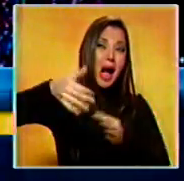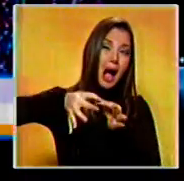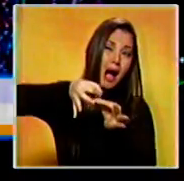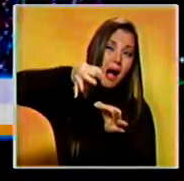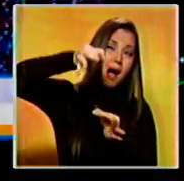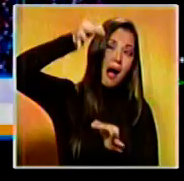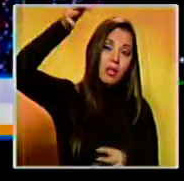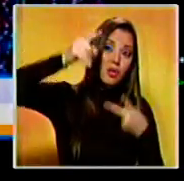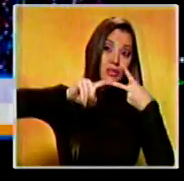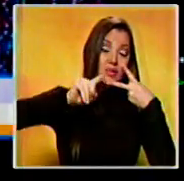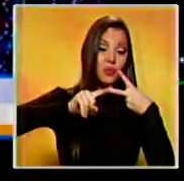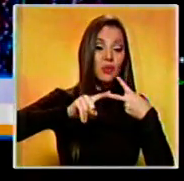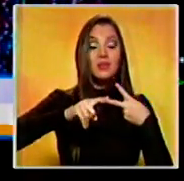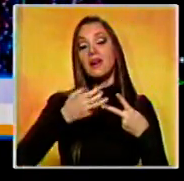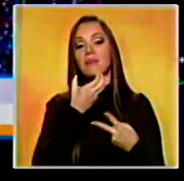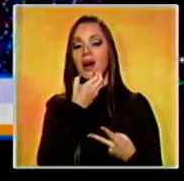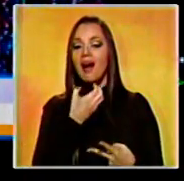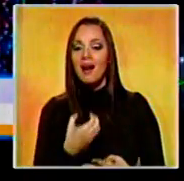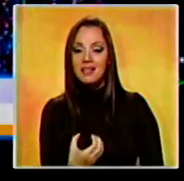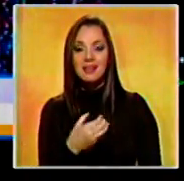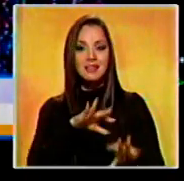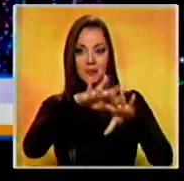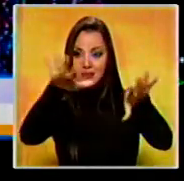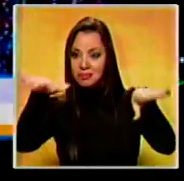las fiestas decembrinas en ese país. Gracias. Gracias. Gracias. Gracias. Gracias.